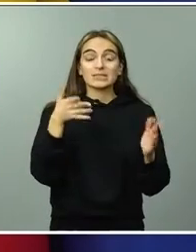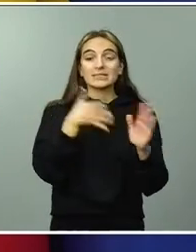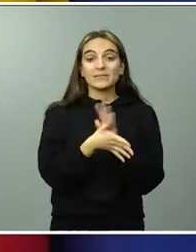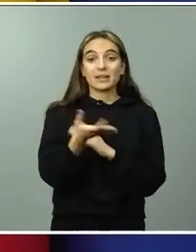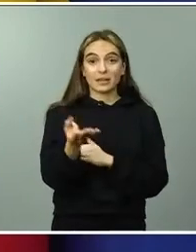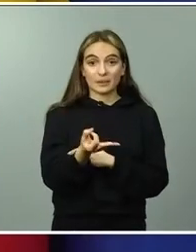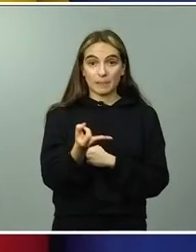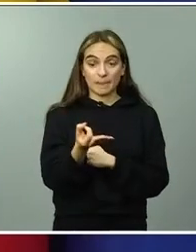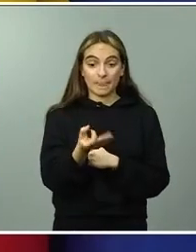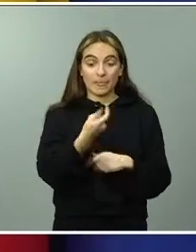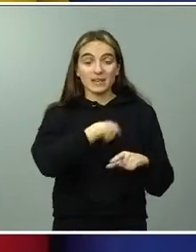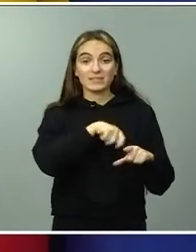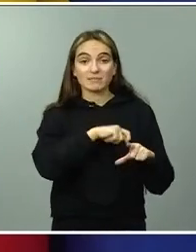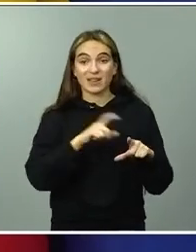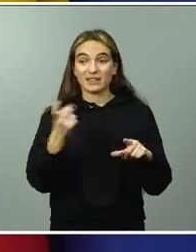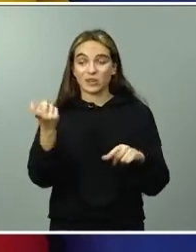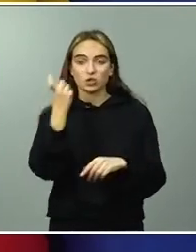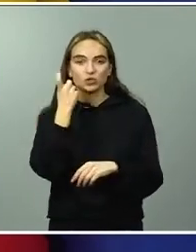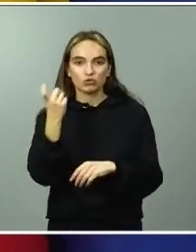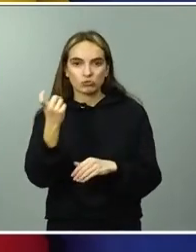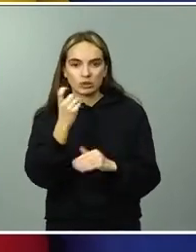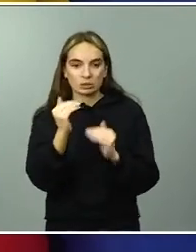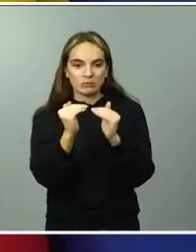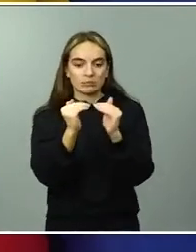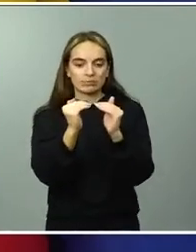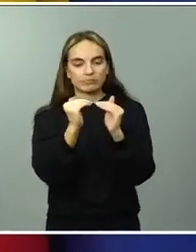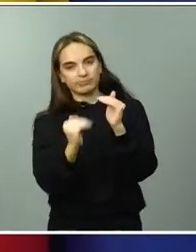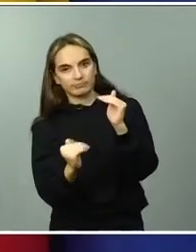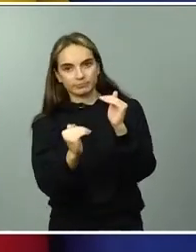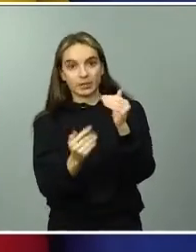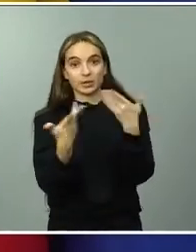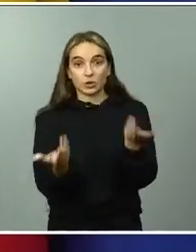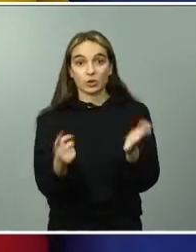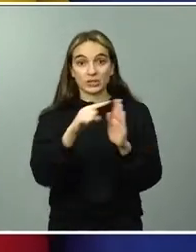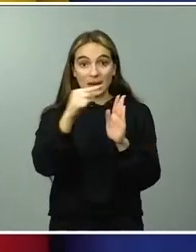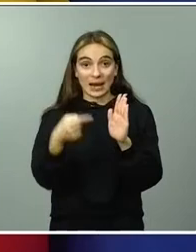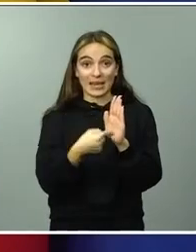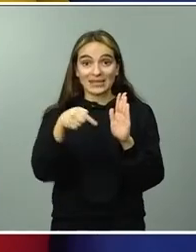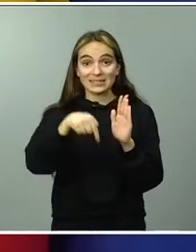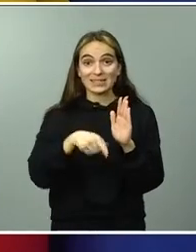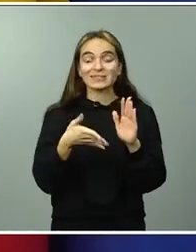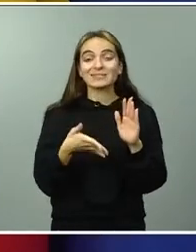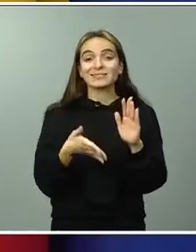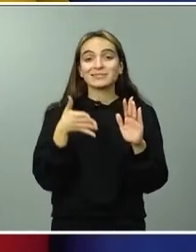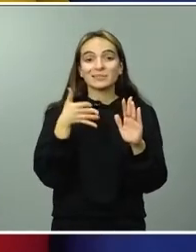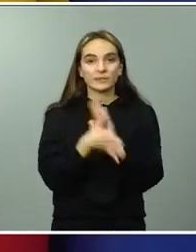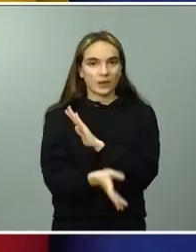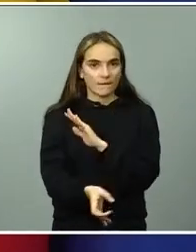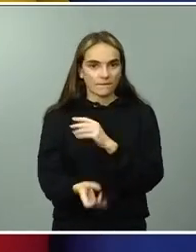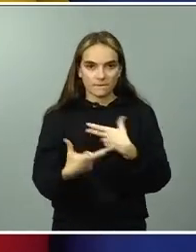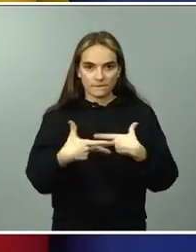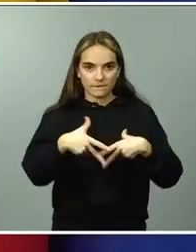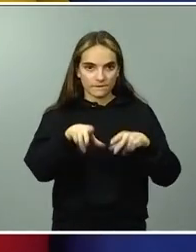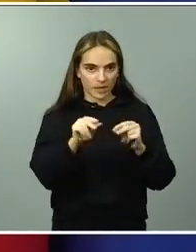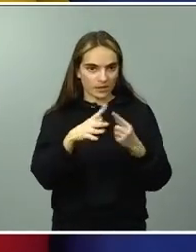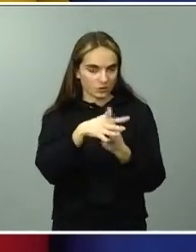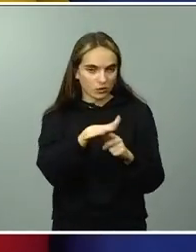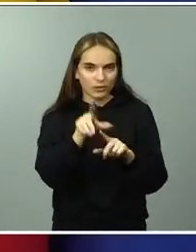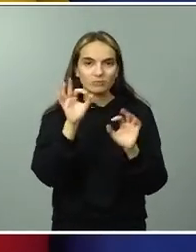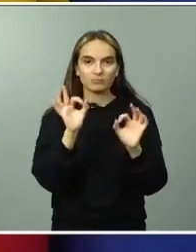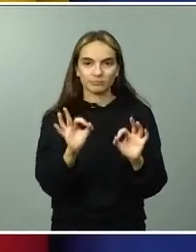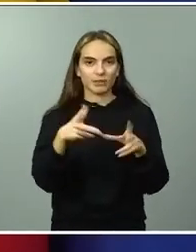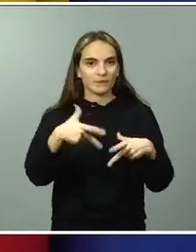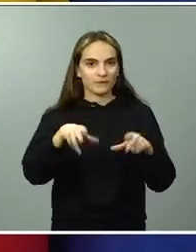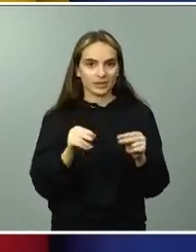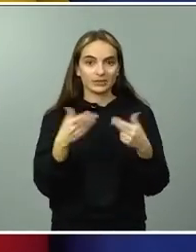españoles. Esto, desde esta ley, se acaba. Es decir, el propio título que te otorgue ese conservatorio